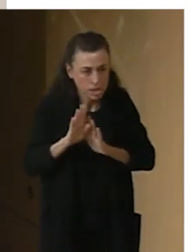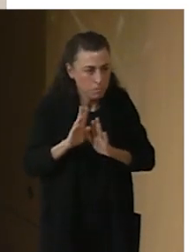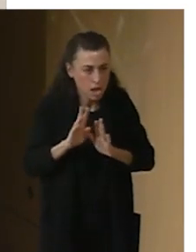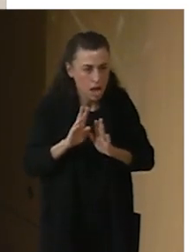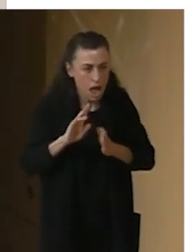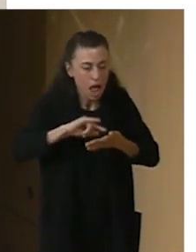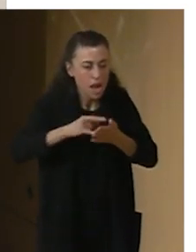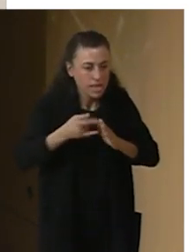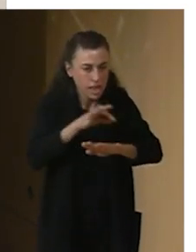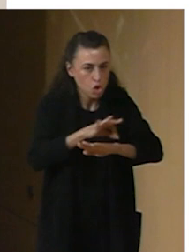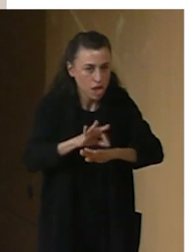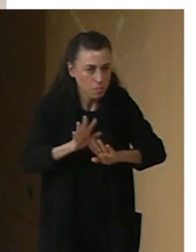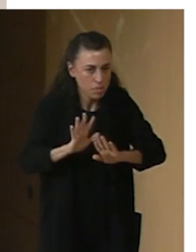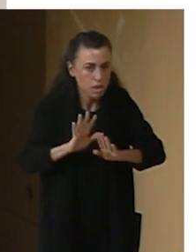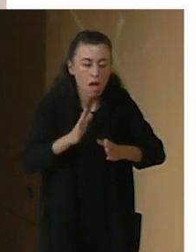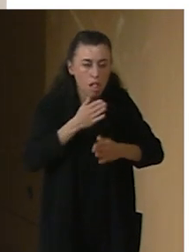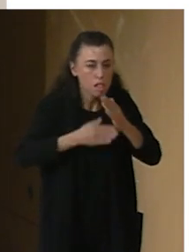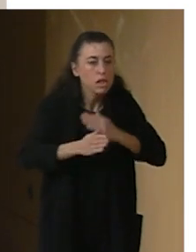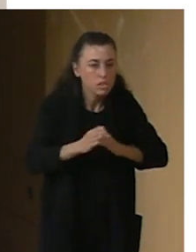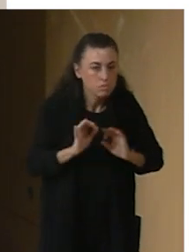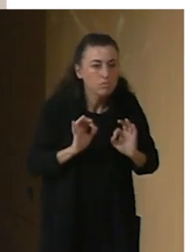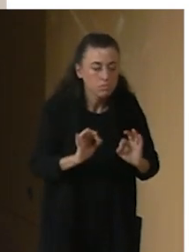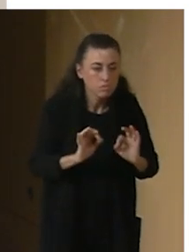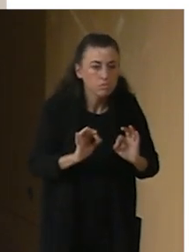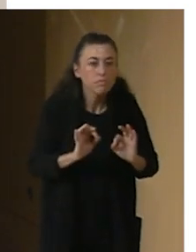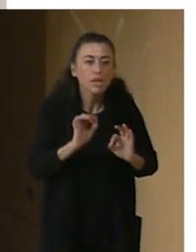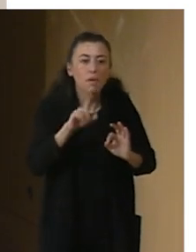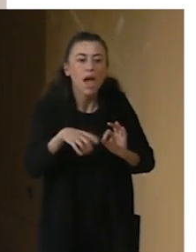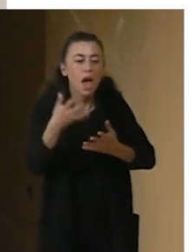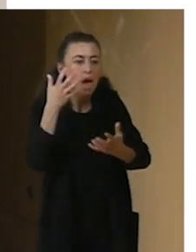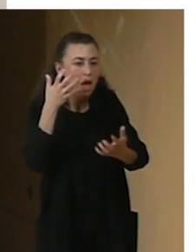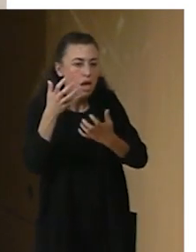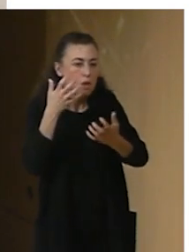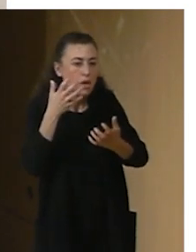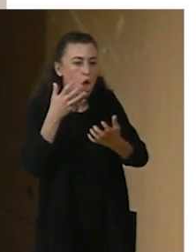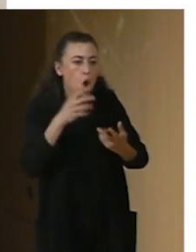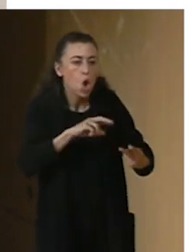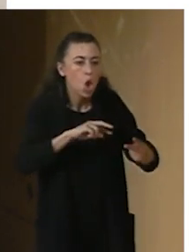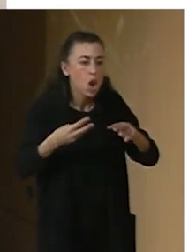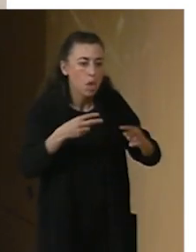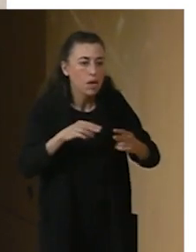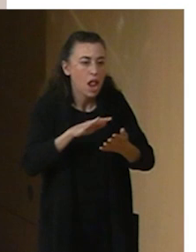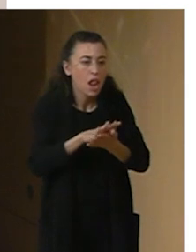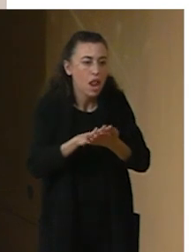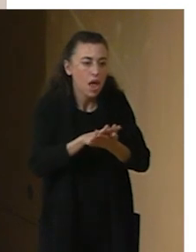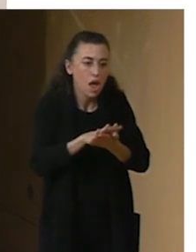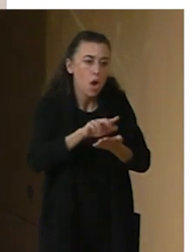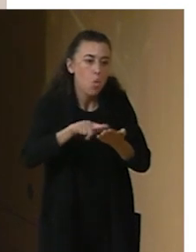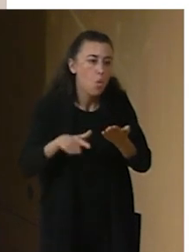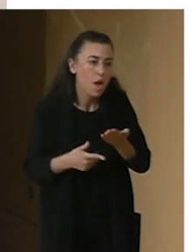arquitectónicamente, cuenta con espectáculos con interpretación del lenguaje de signos,